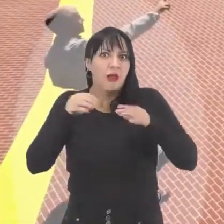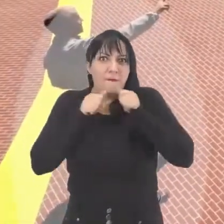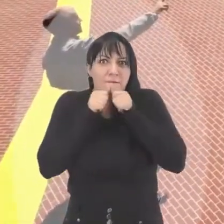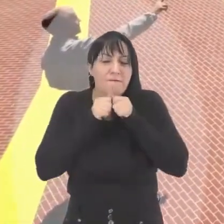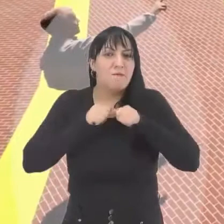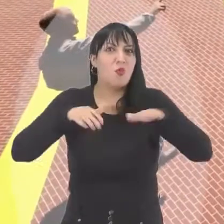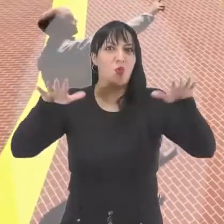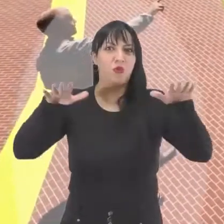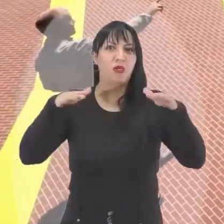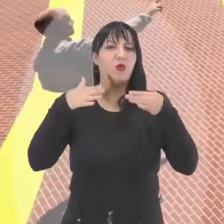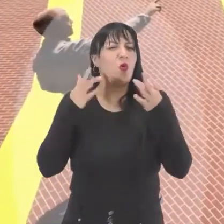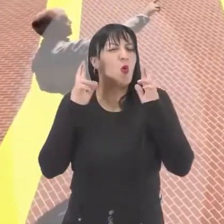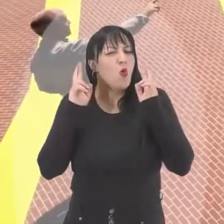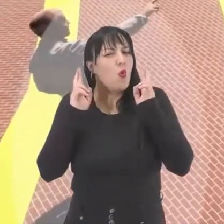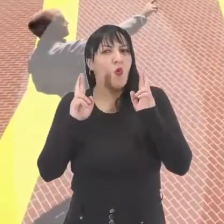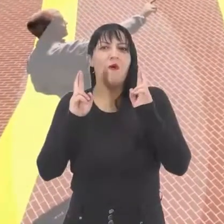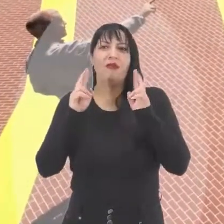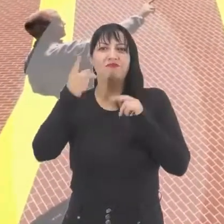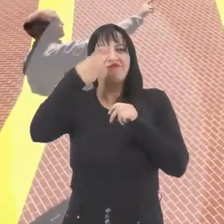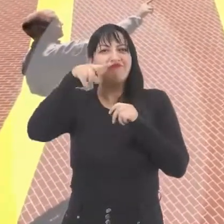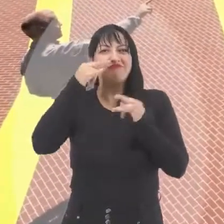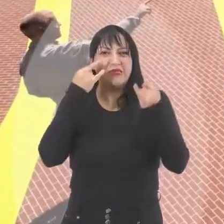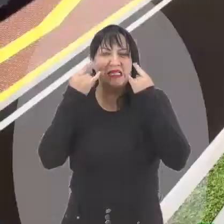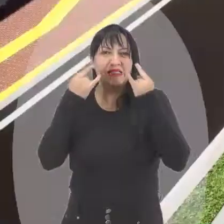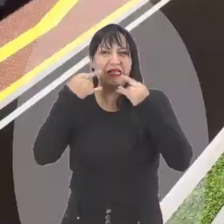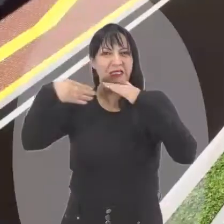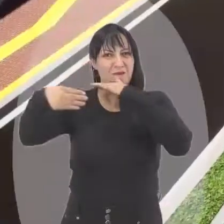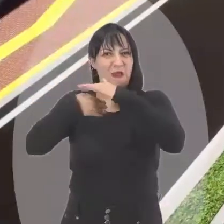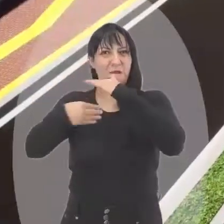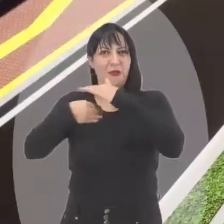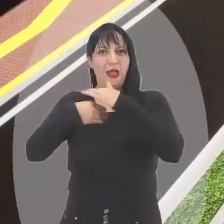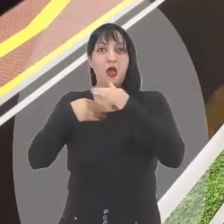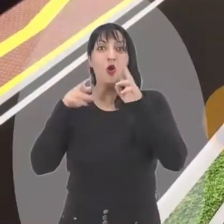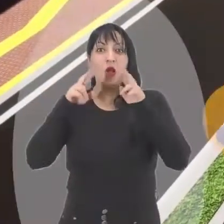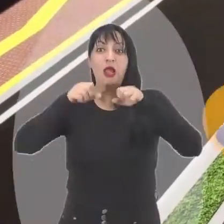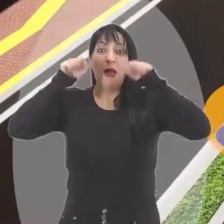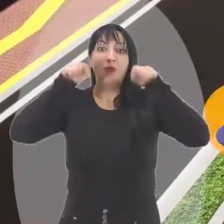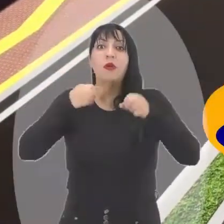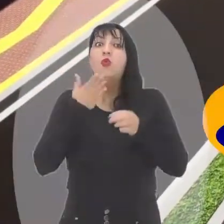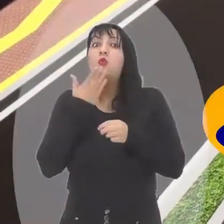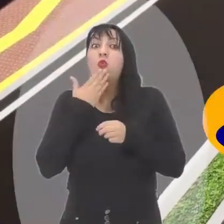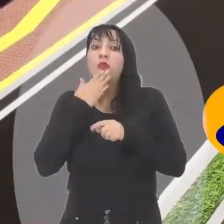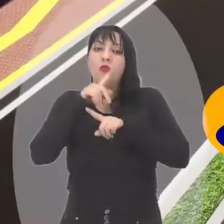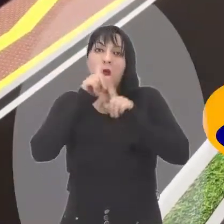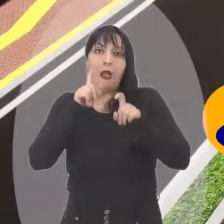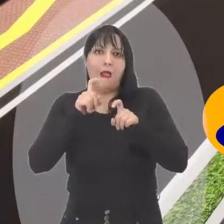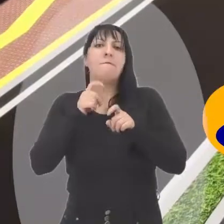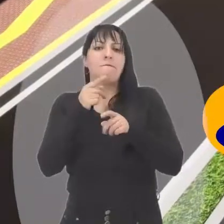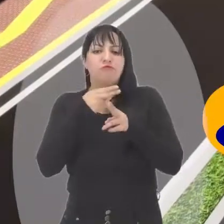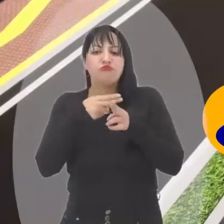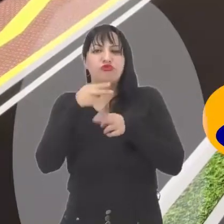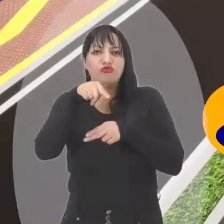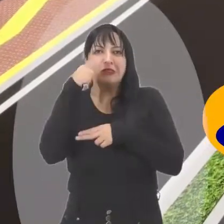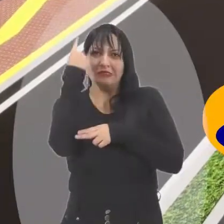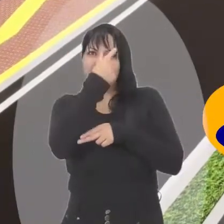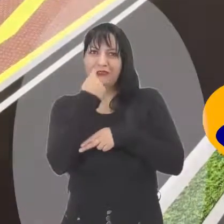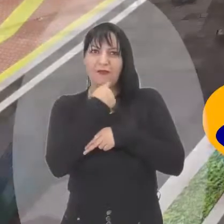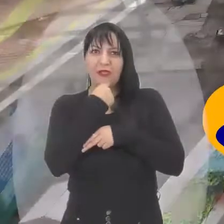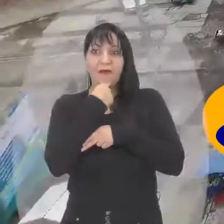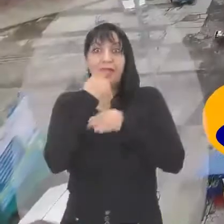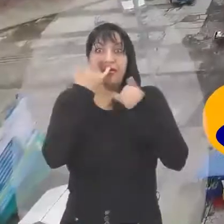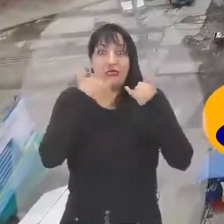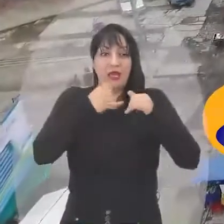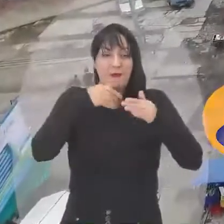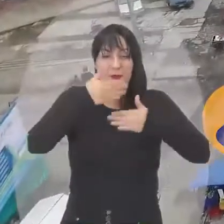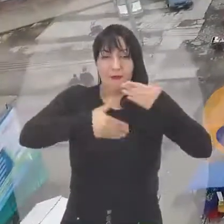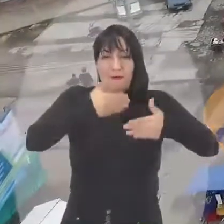del proceso de licitación pública, que esperamos también se adjudique la primera o segunda semana del mes de septiembre, para comenzar